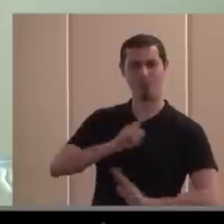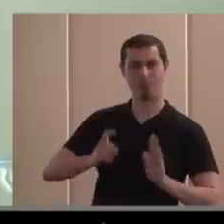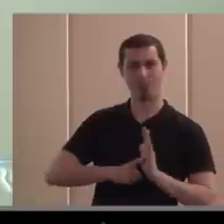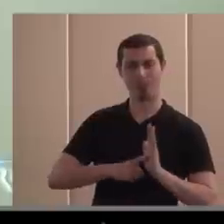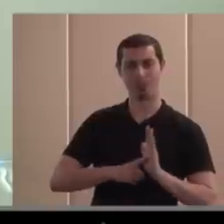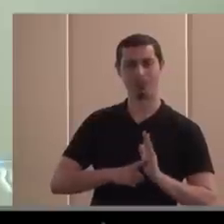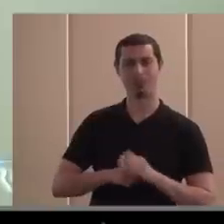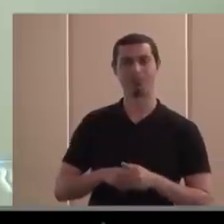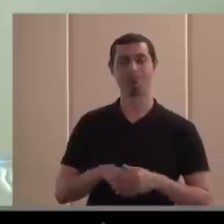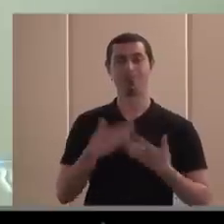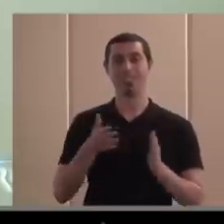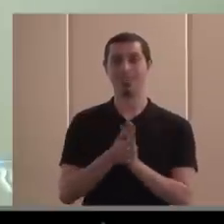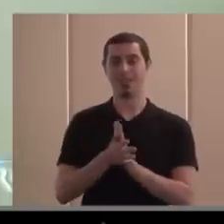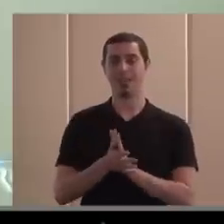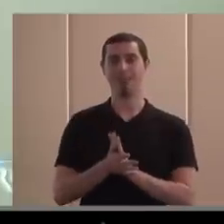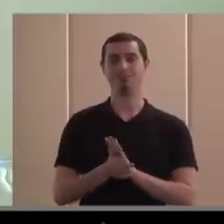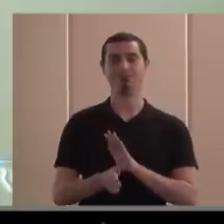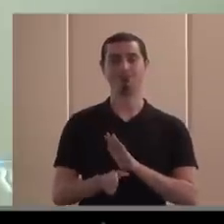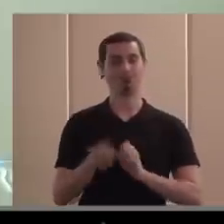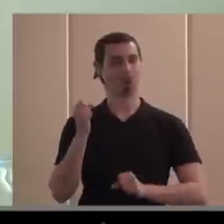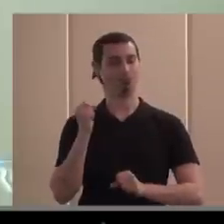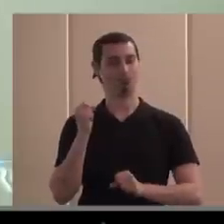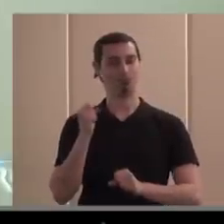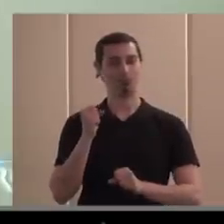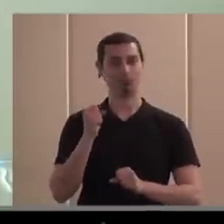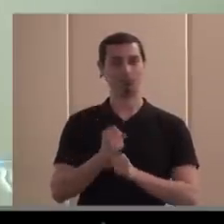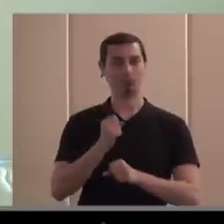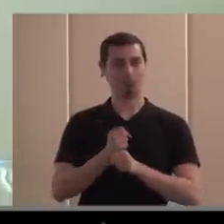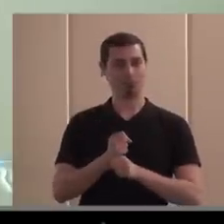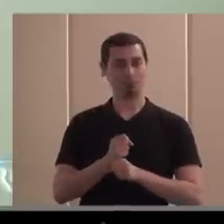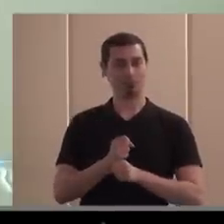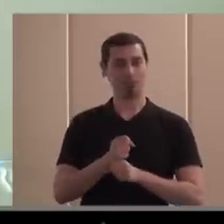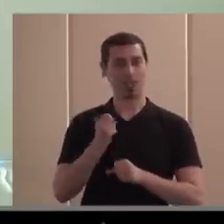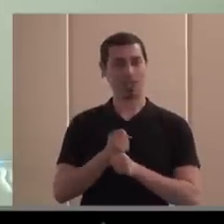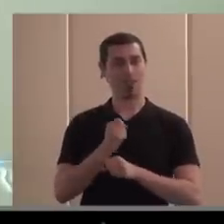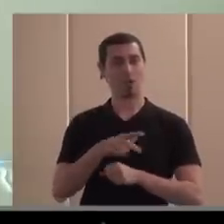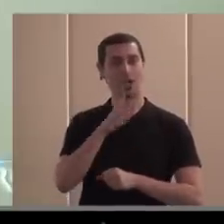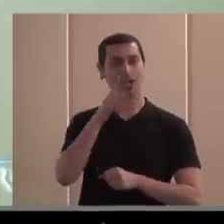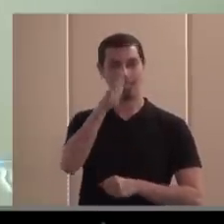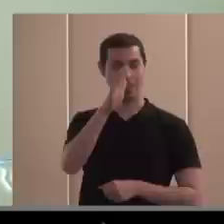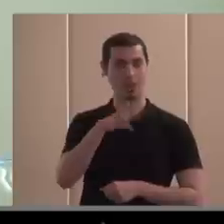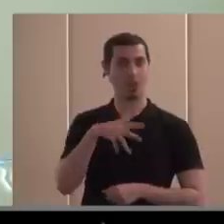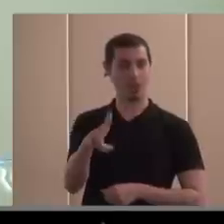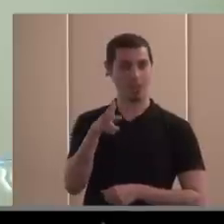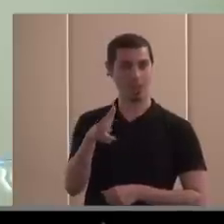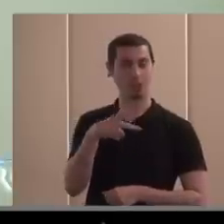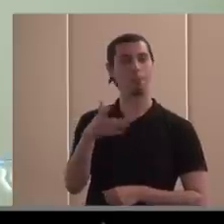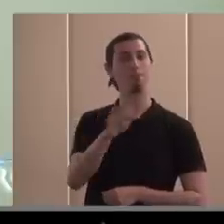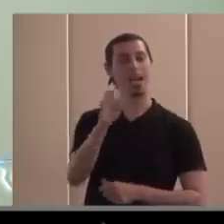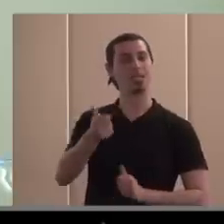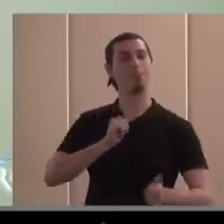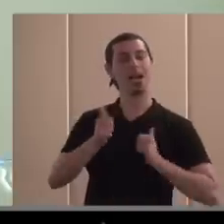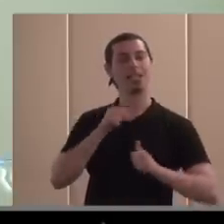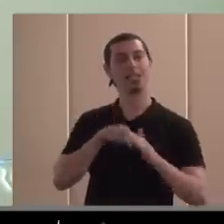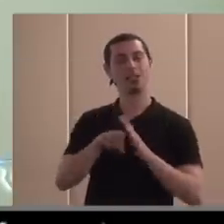ejerce de licenciado en Derecho. Es máster de gestión de